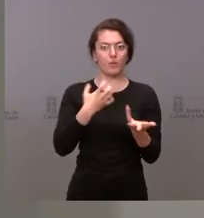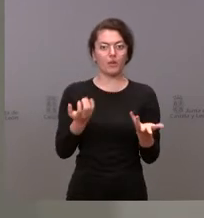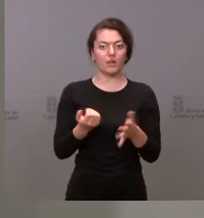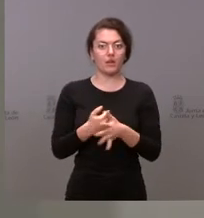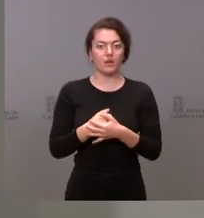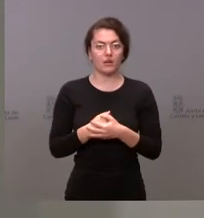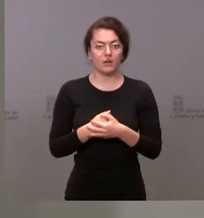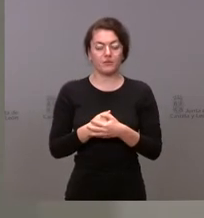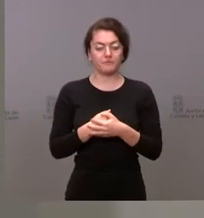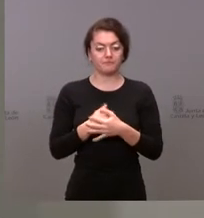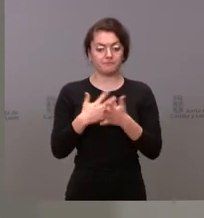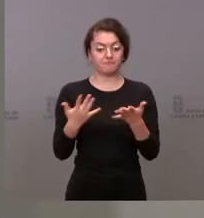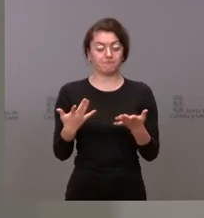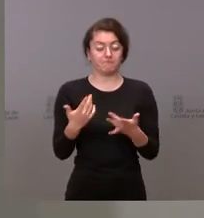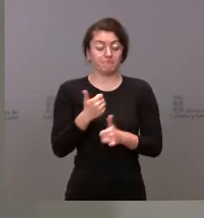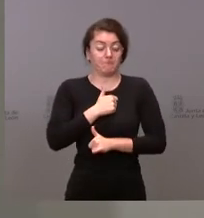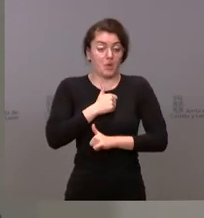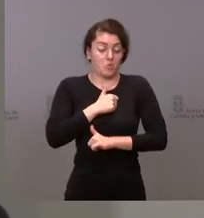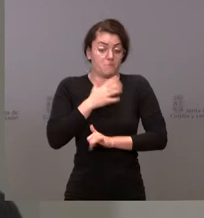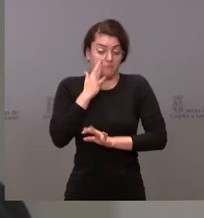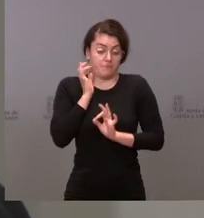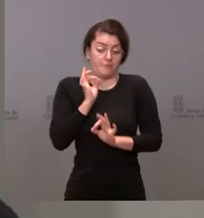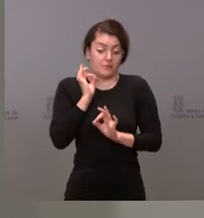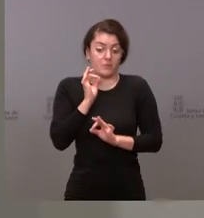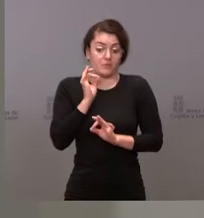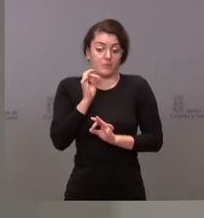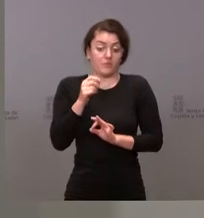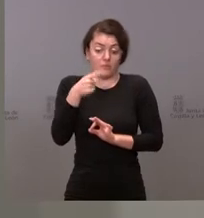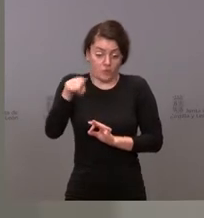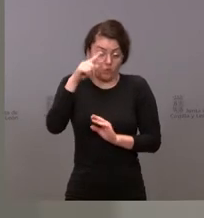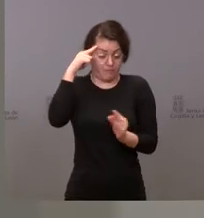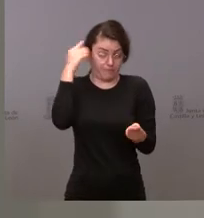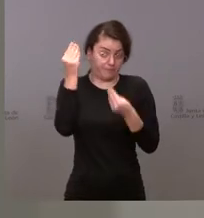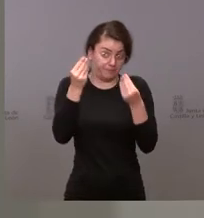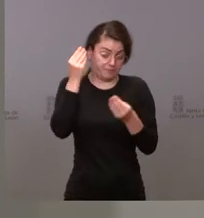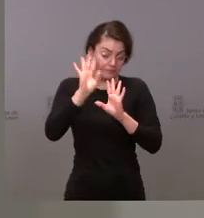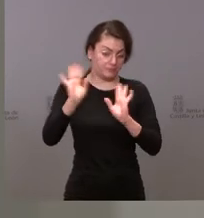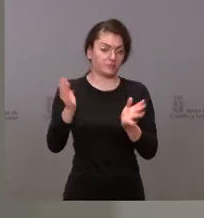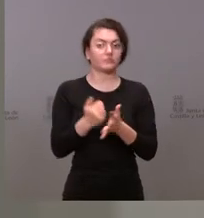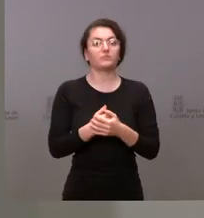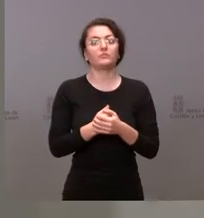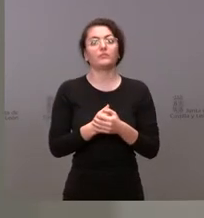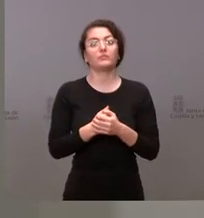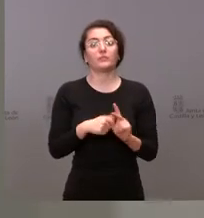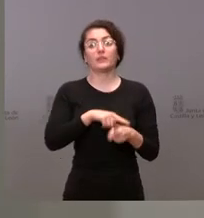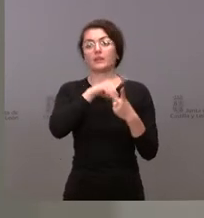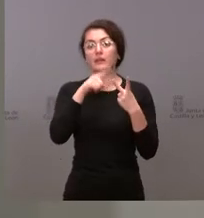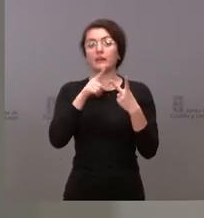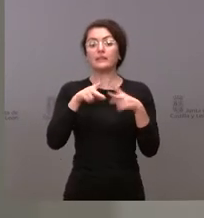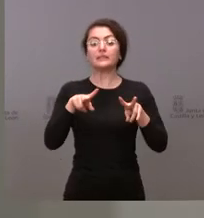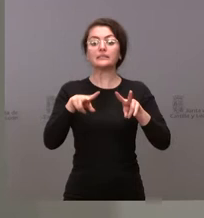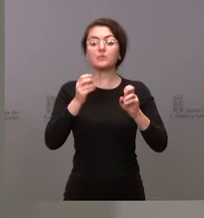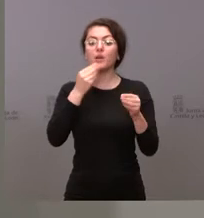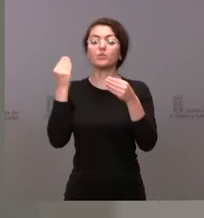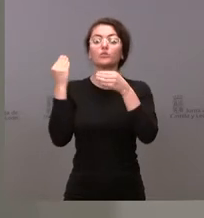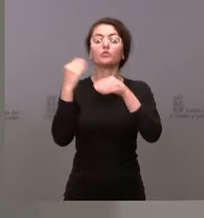y espero sinceramente que reflexione sobre quién va a sustituir a Joaquín